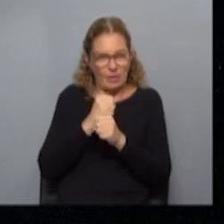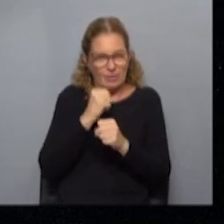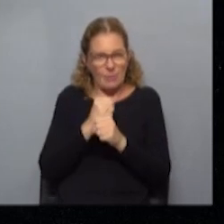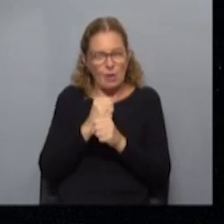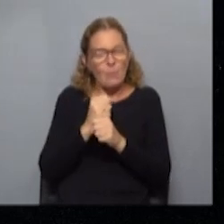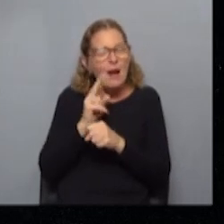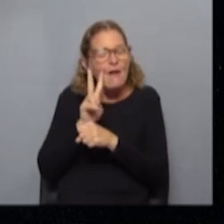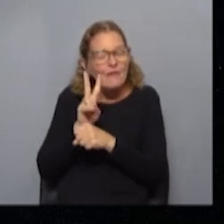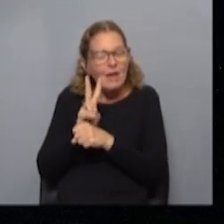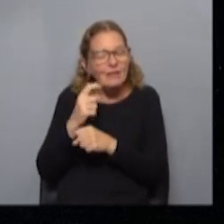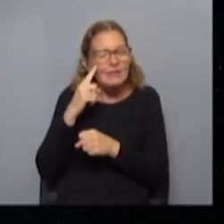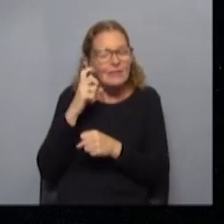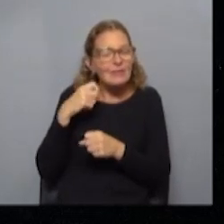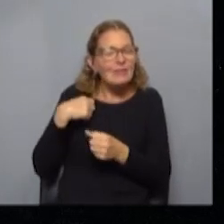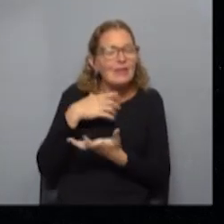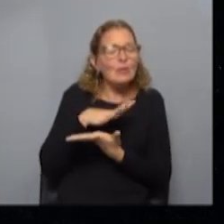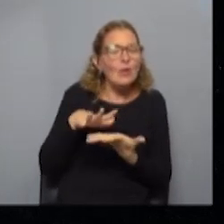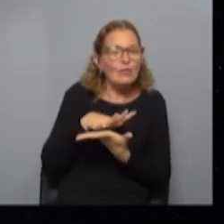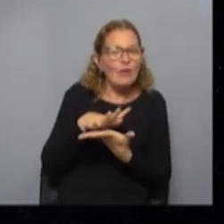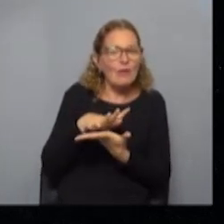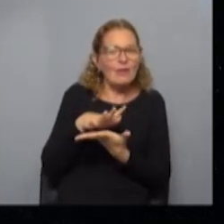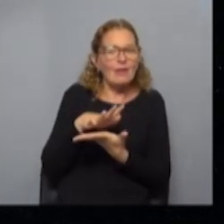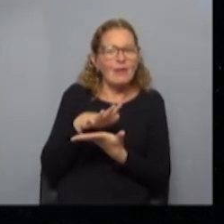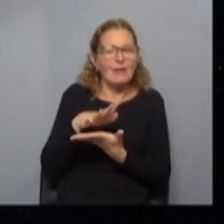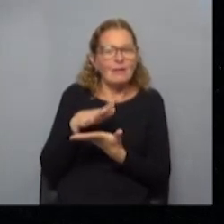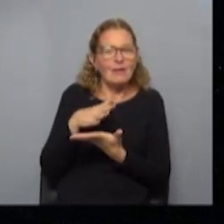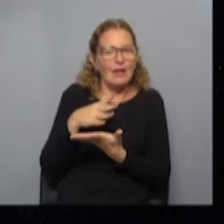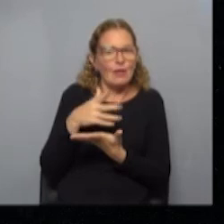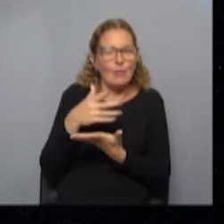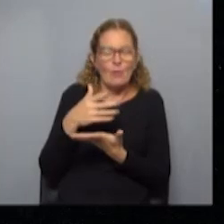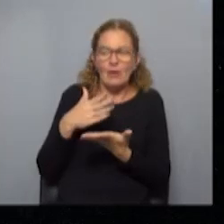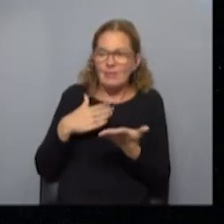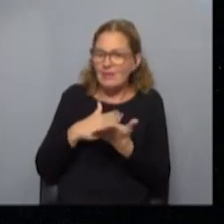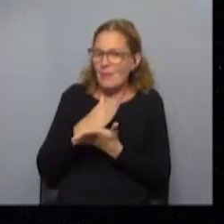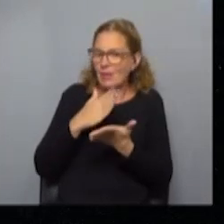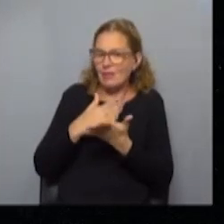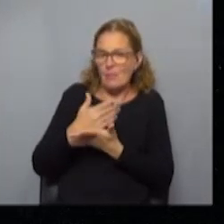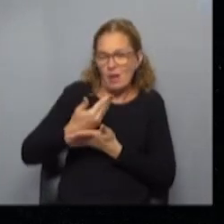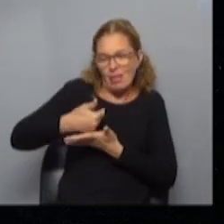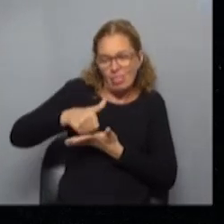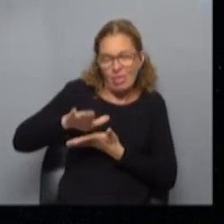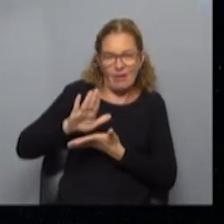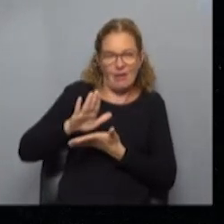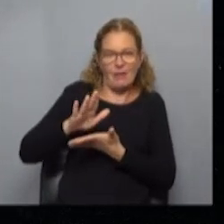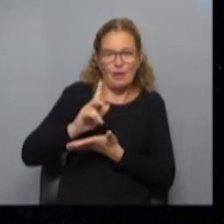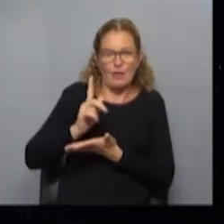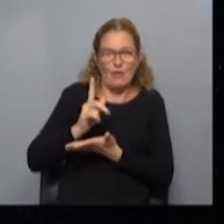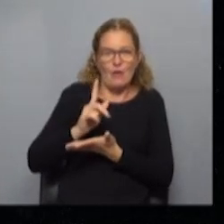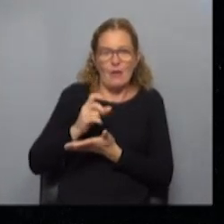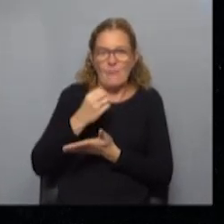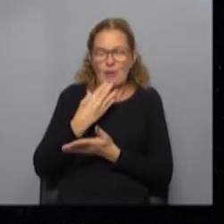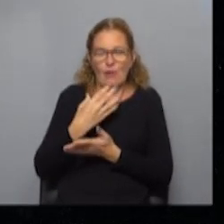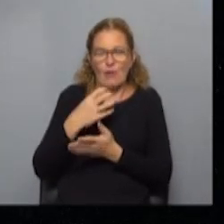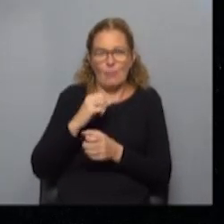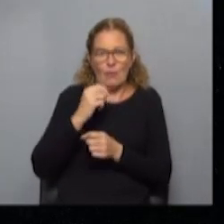monitorear situaciones que son de atropellos constantes que no son justificadas en el